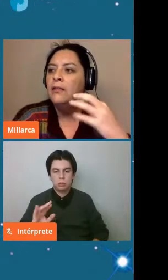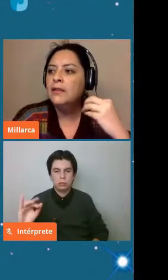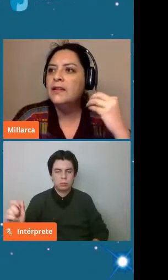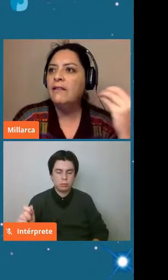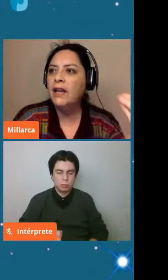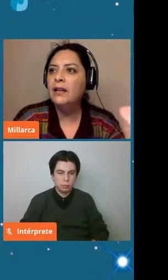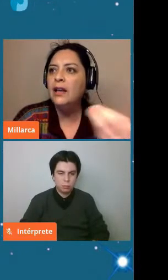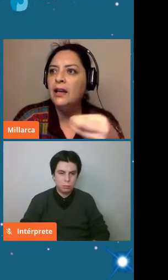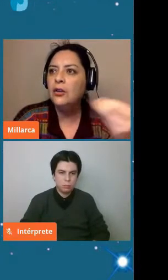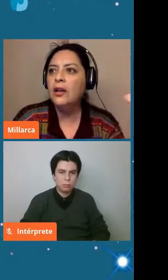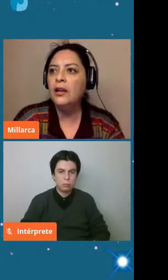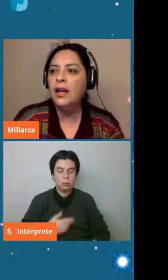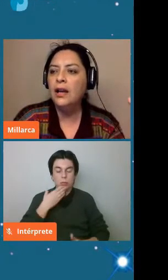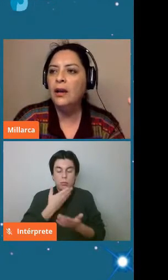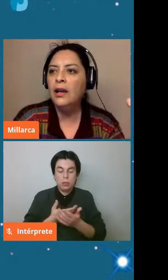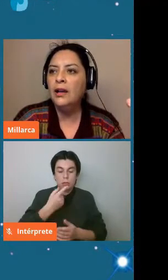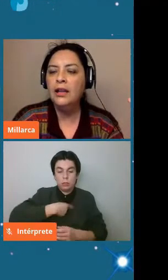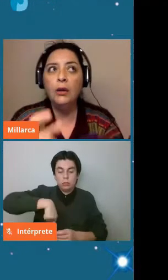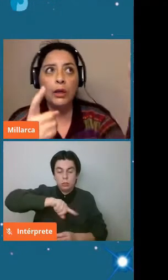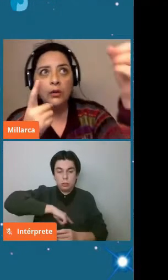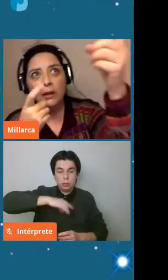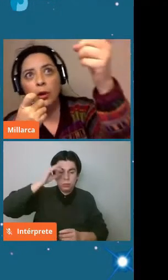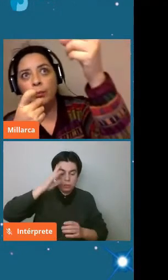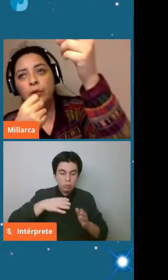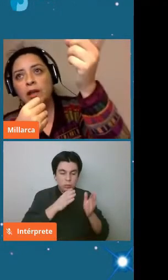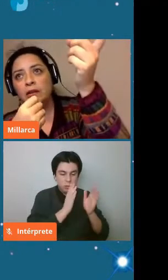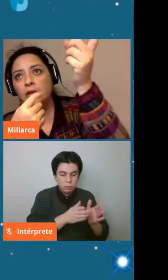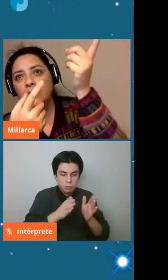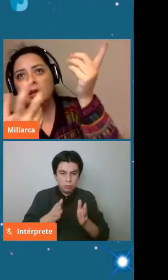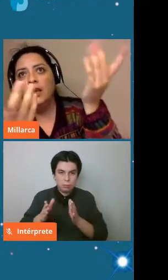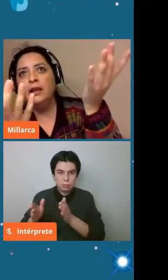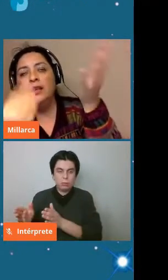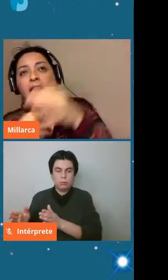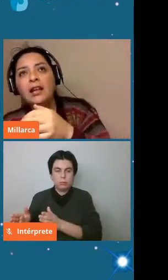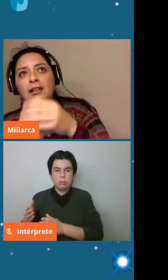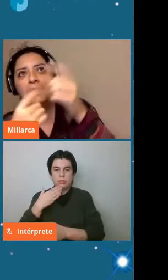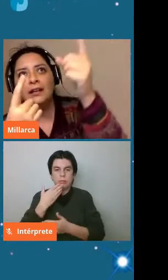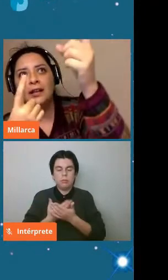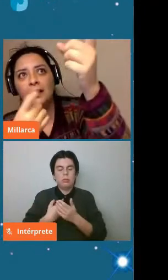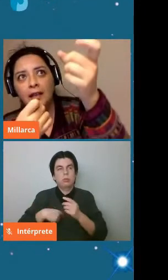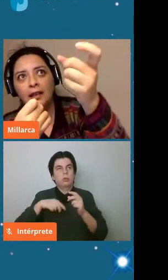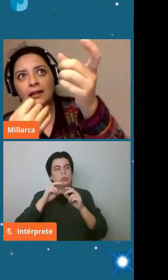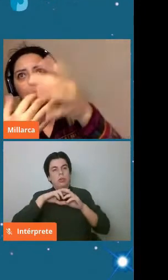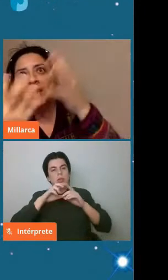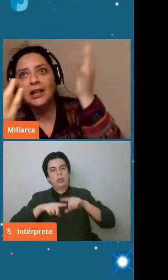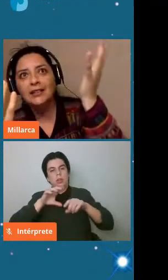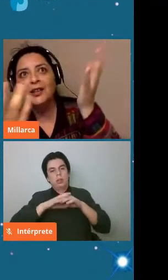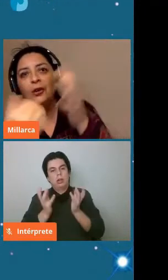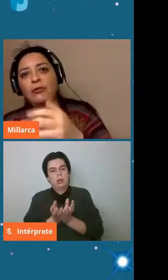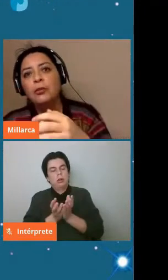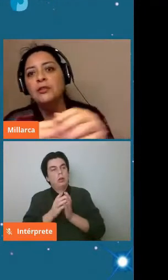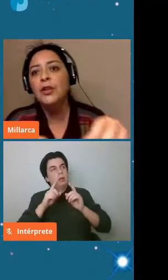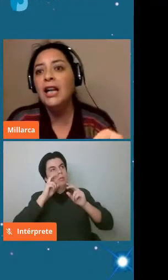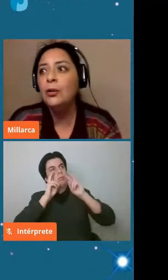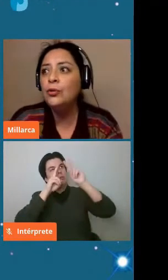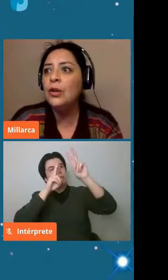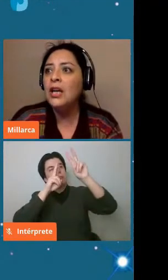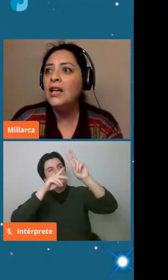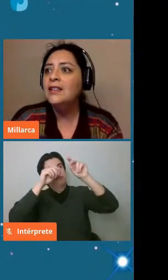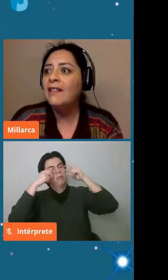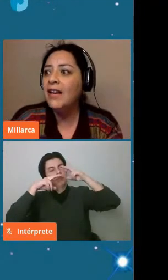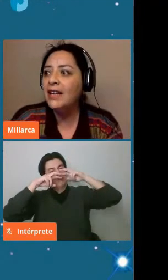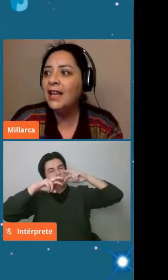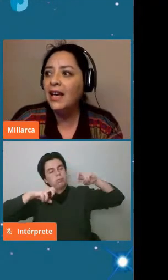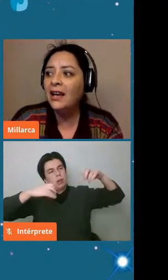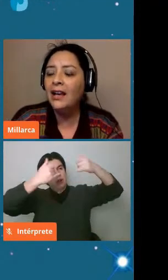asteroides saber que esto y cuando estamos apuntando desde la tierra y estamos analizando la información de